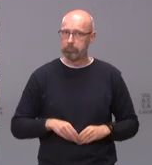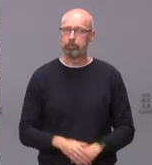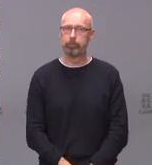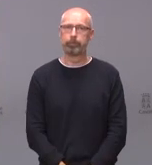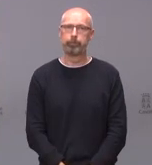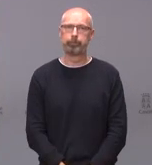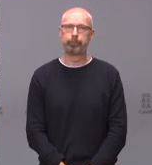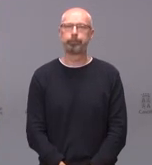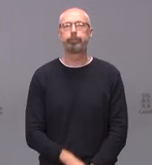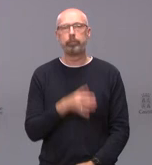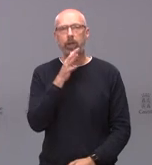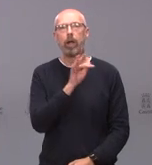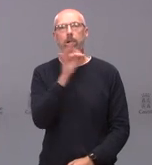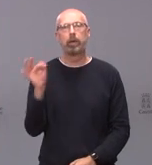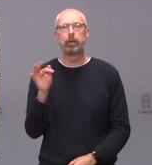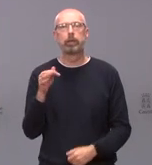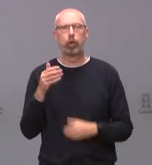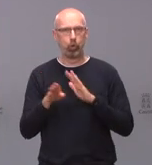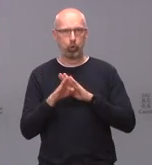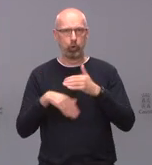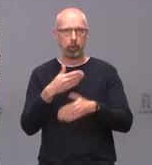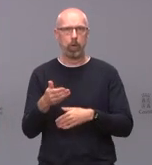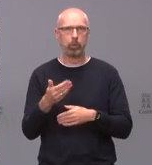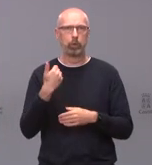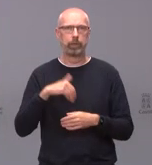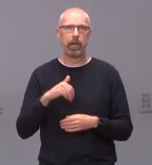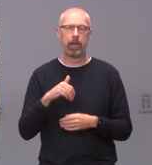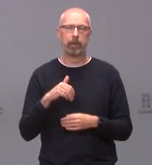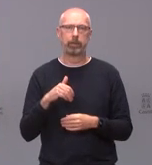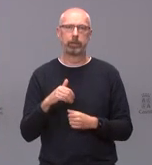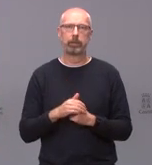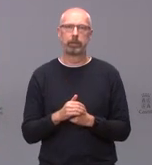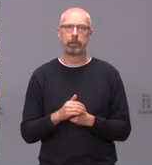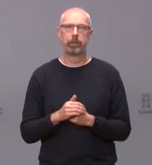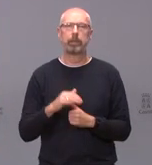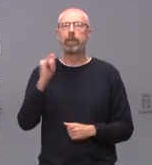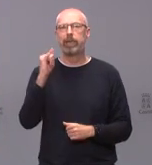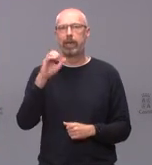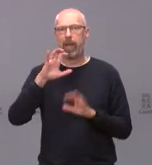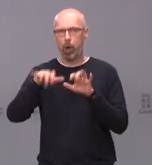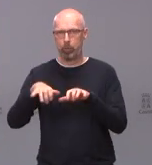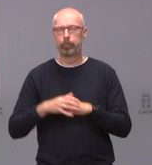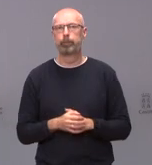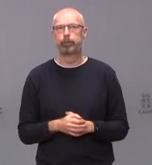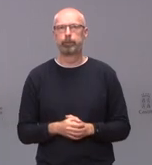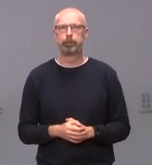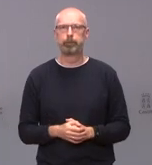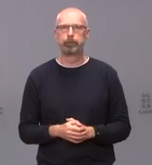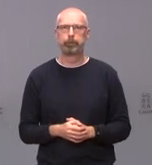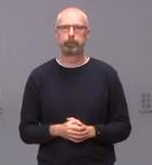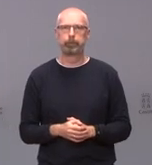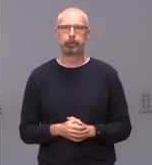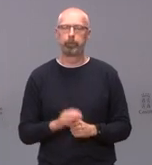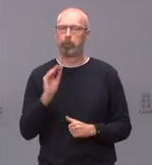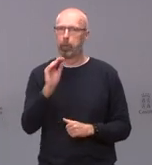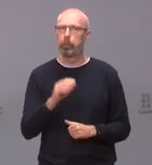pues continuamos y nos vamos ya a Ileón donde tenemos a Elizabeth Alba Elizabeth cuando quieras puedes hacer